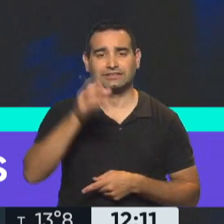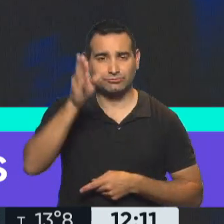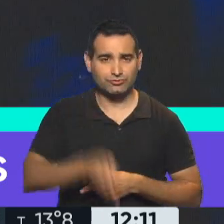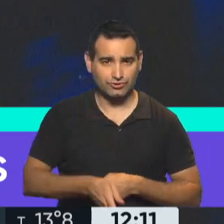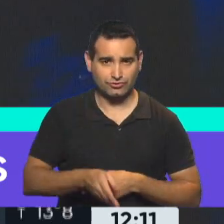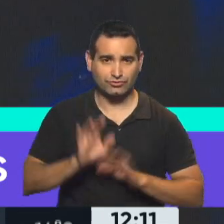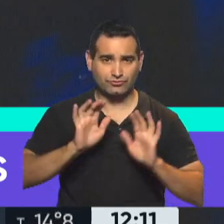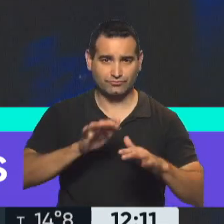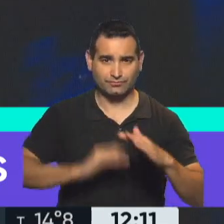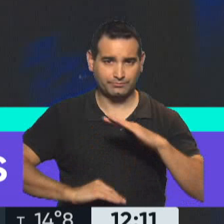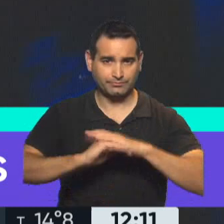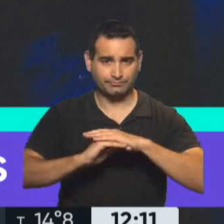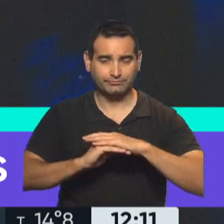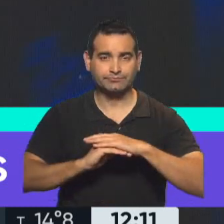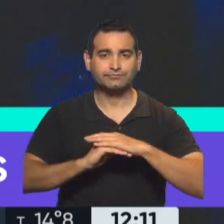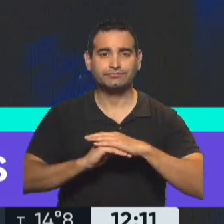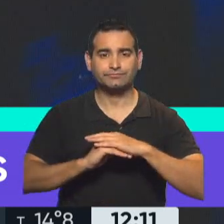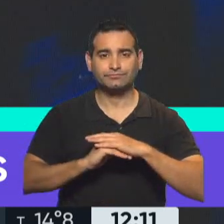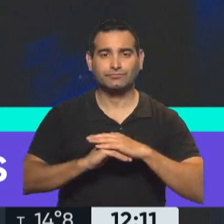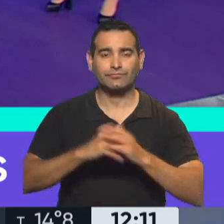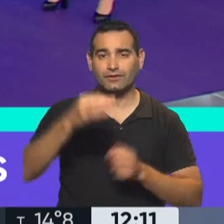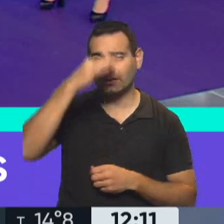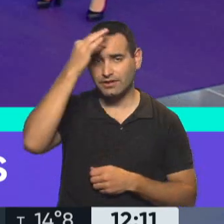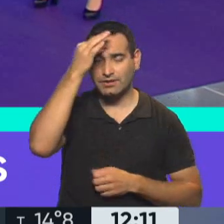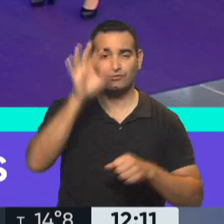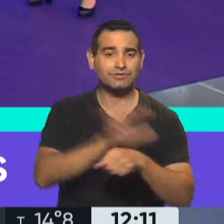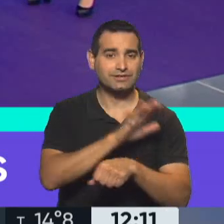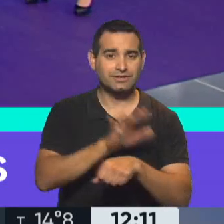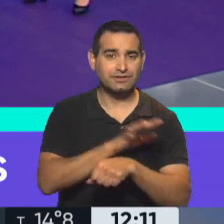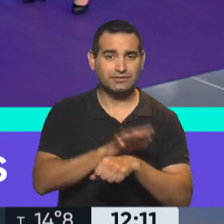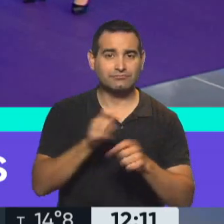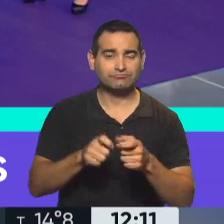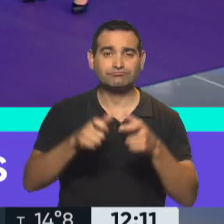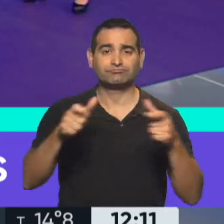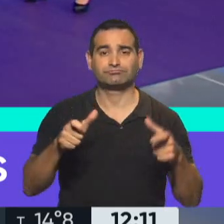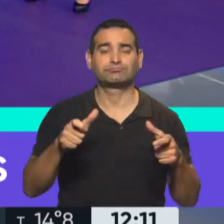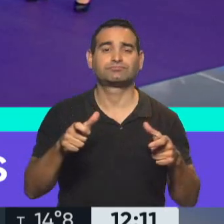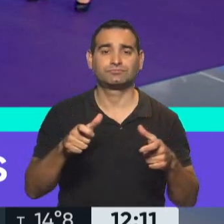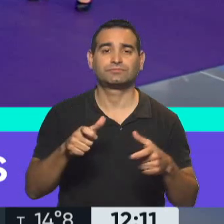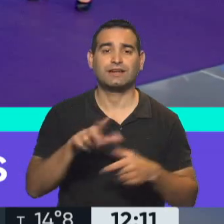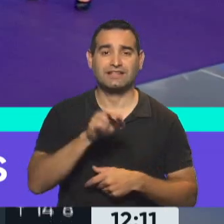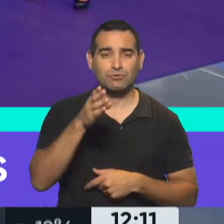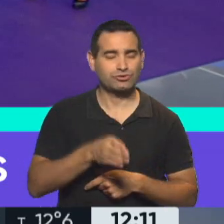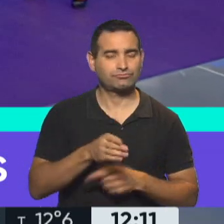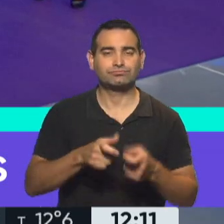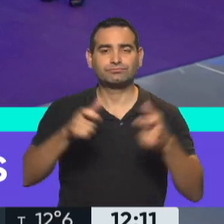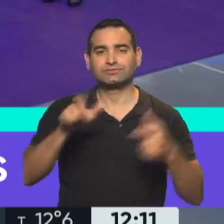% de la capacidad de los locales. Y teatros y cines aumenta la capacidad y pasan del 30% al 50%.